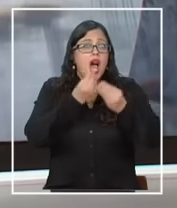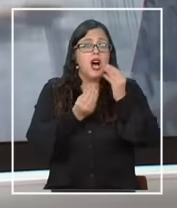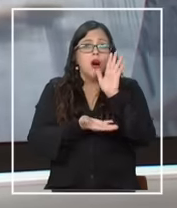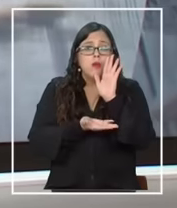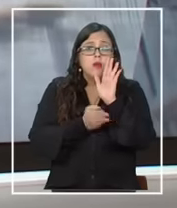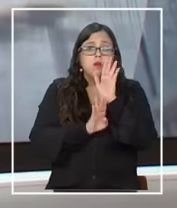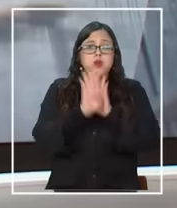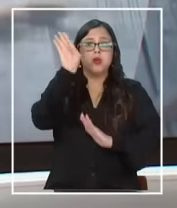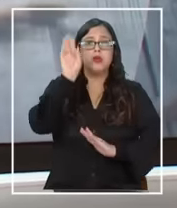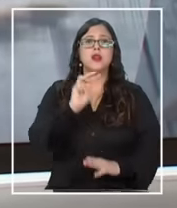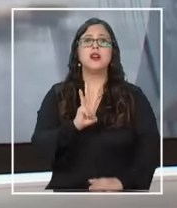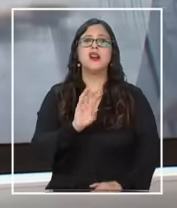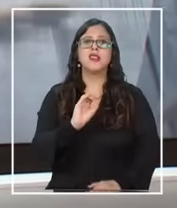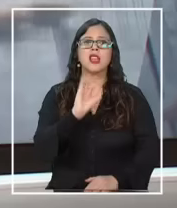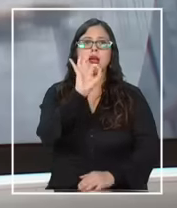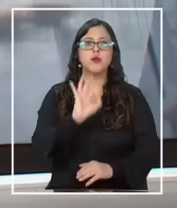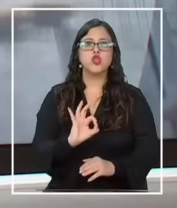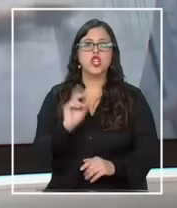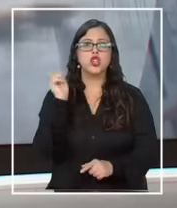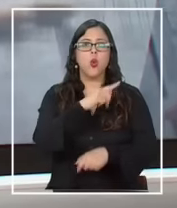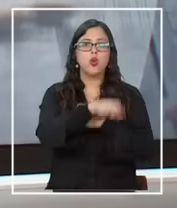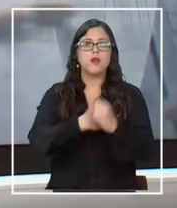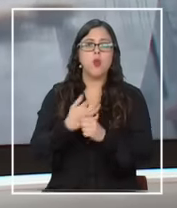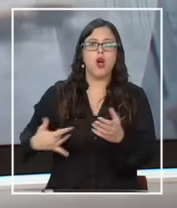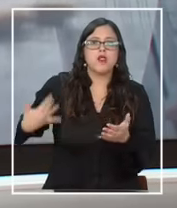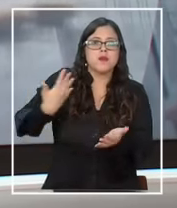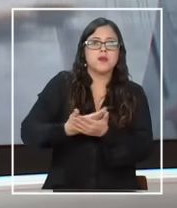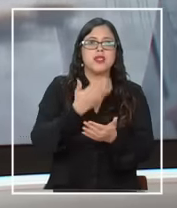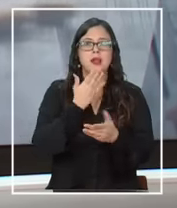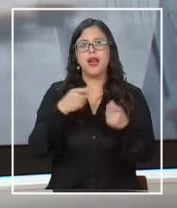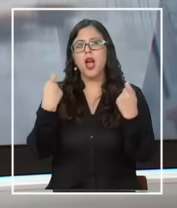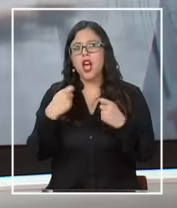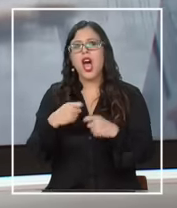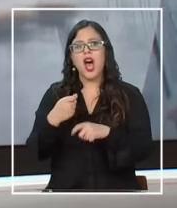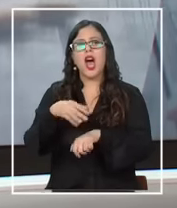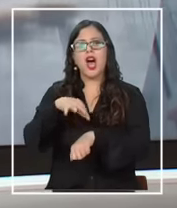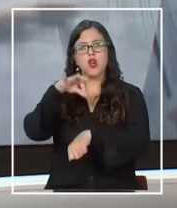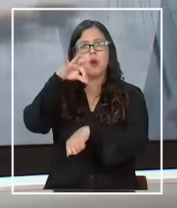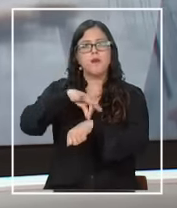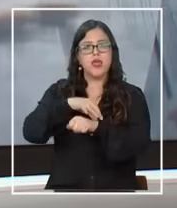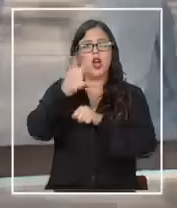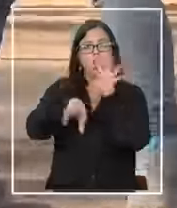un 30% solo en el último año y también es más caro llevarlas a un veterinario